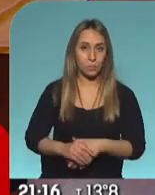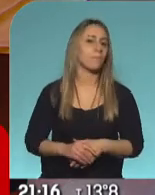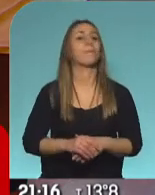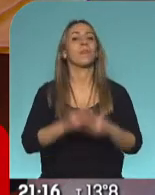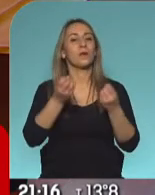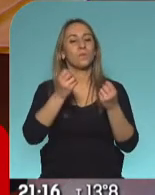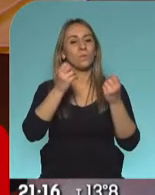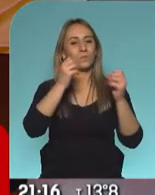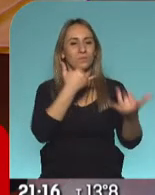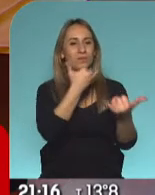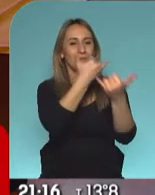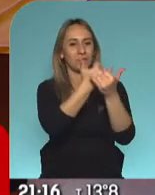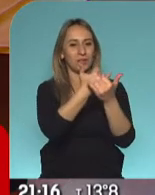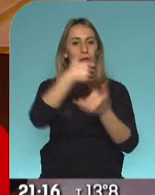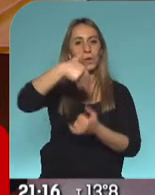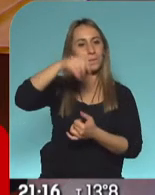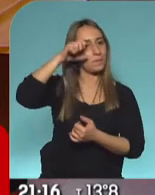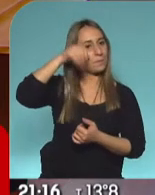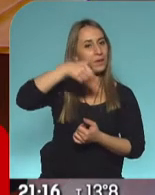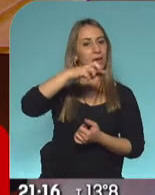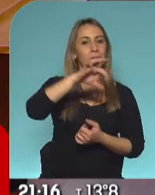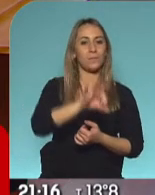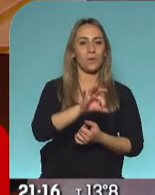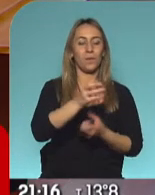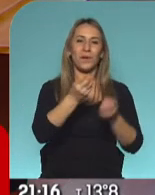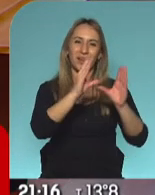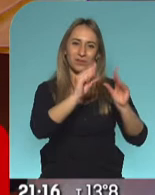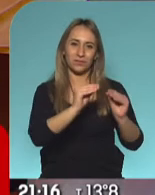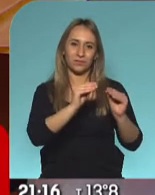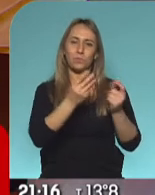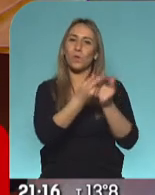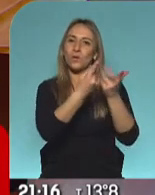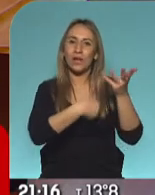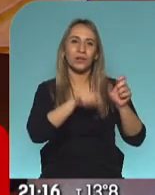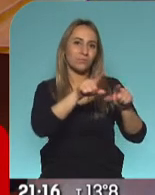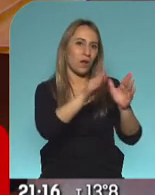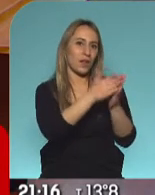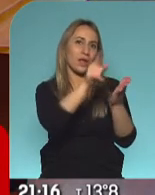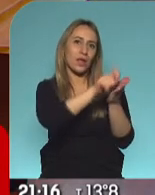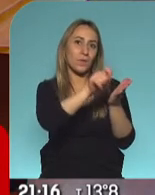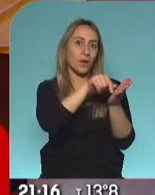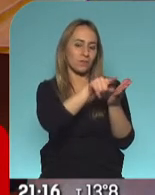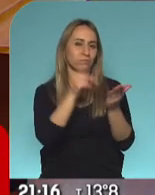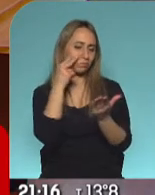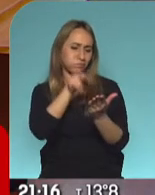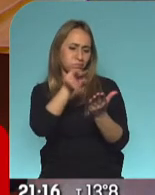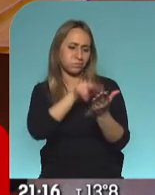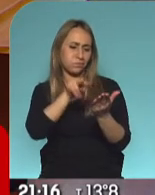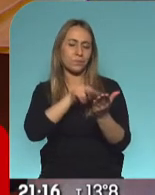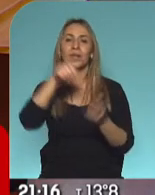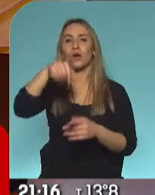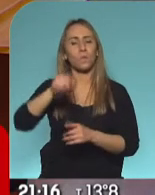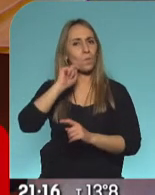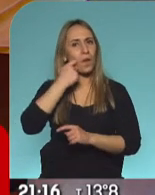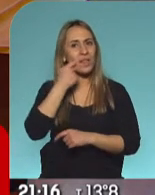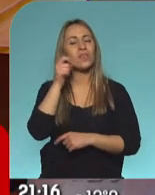Muy bien, muy bien, por favor. Entre tantas cosas que hemos leído de ustedes en estos días, hoy hay una muy linda columna en